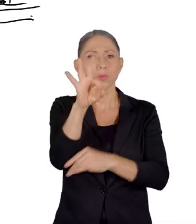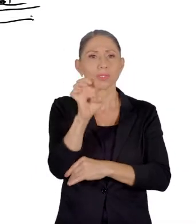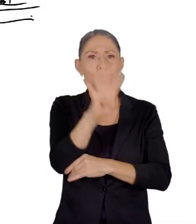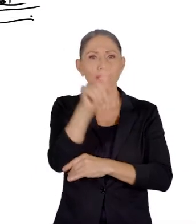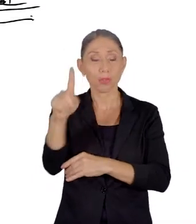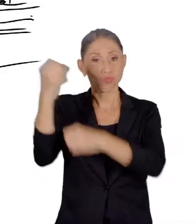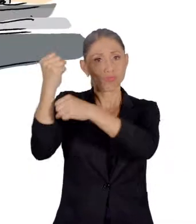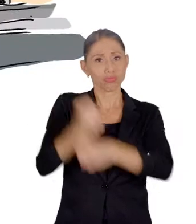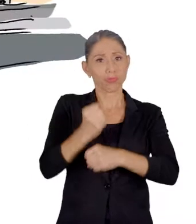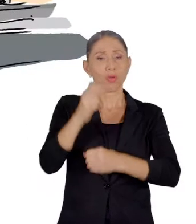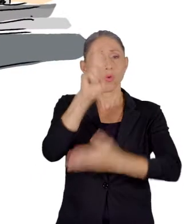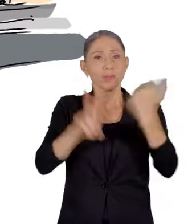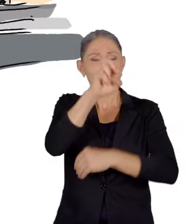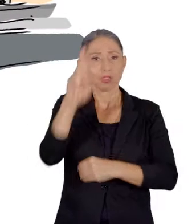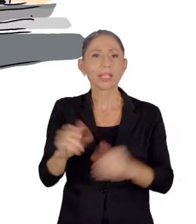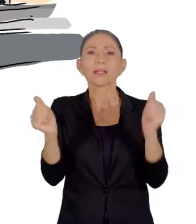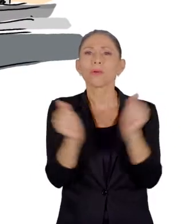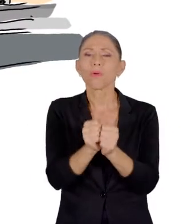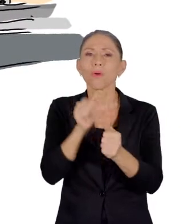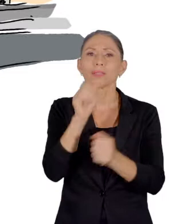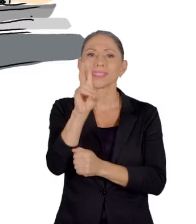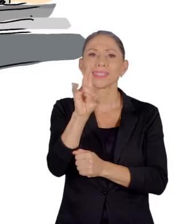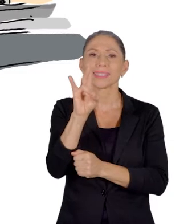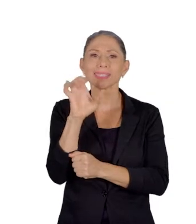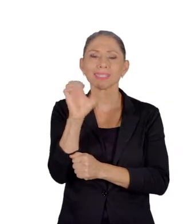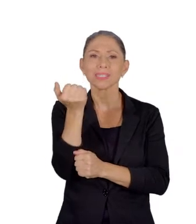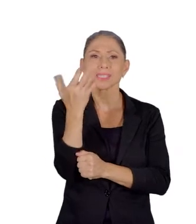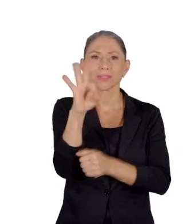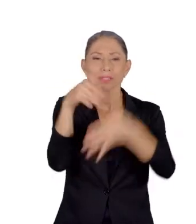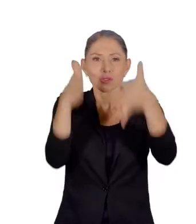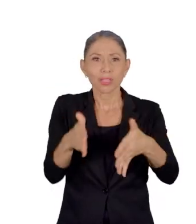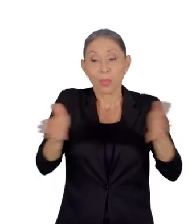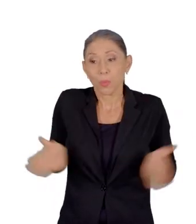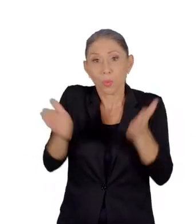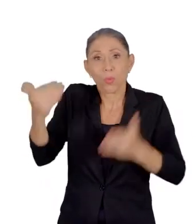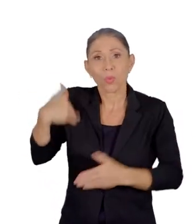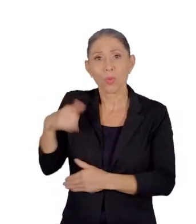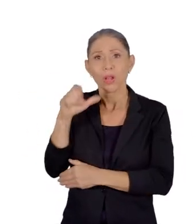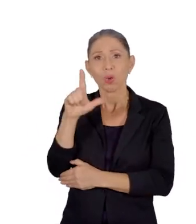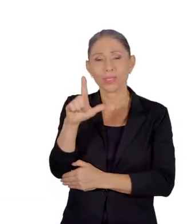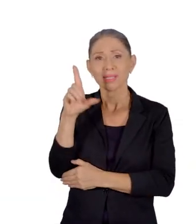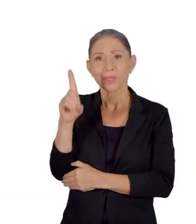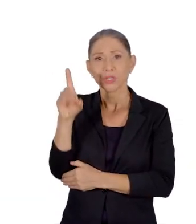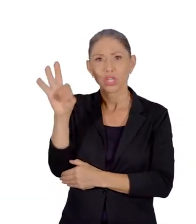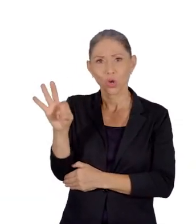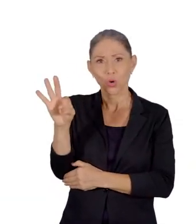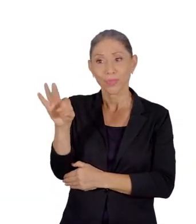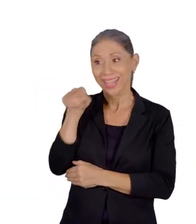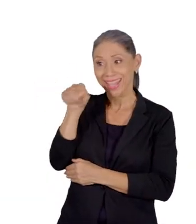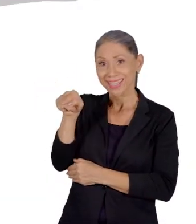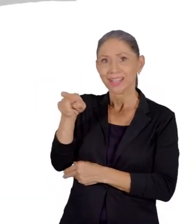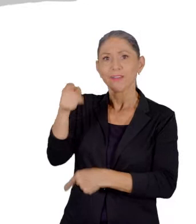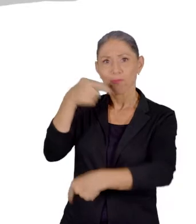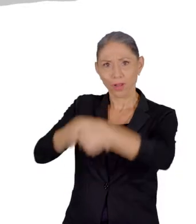Universidad de Costa Rica con 719 estudiantes, promovida por Luis Demetrio Tinoco, fue la sucesora de